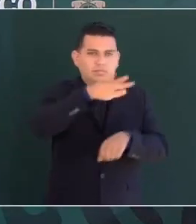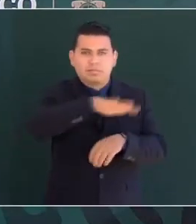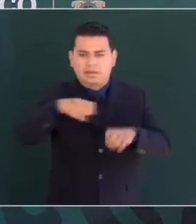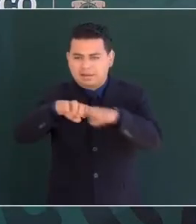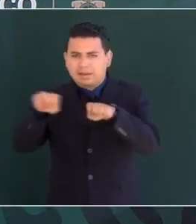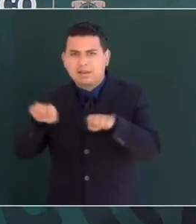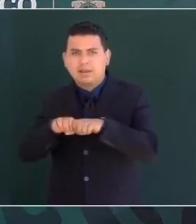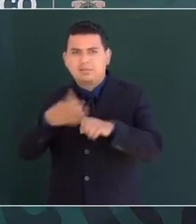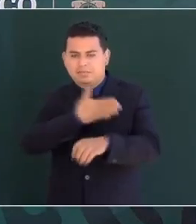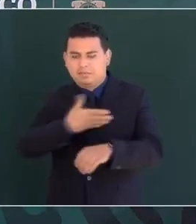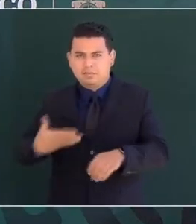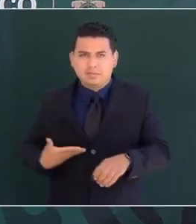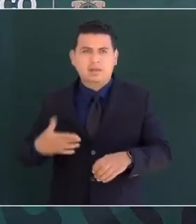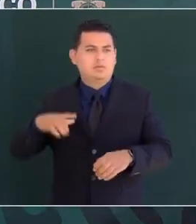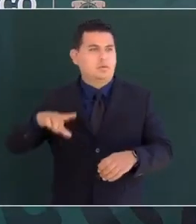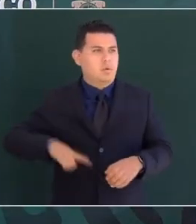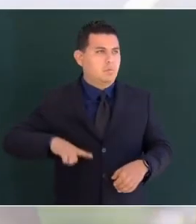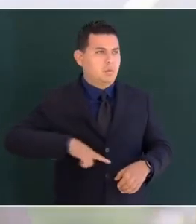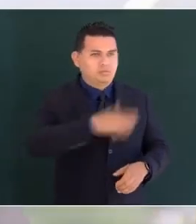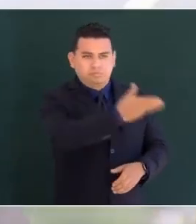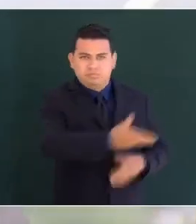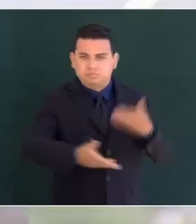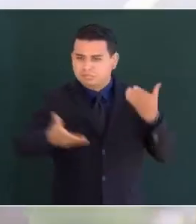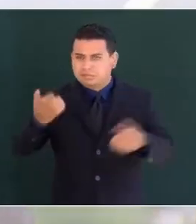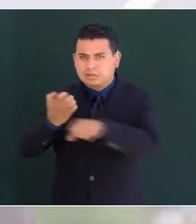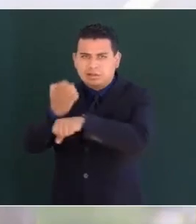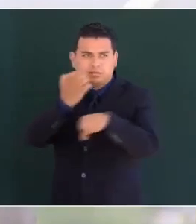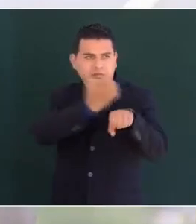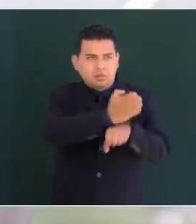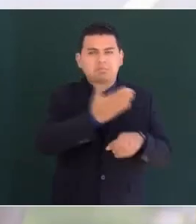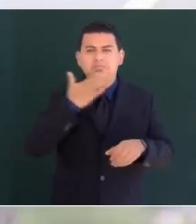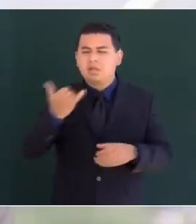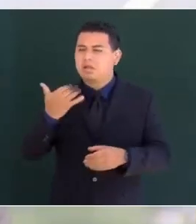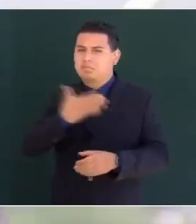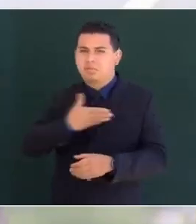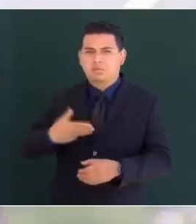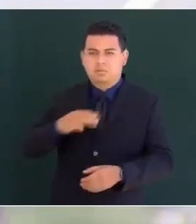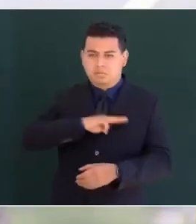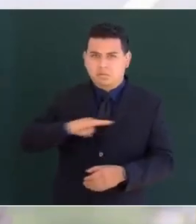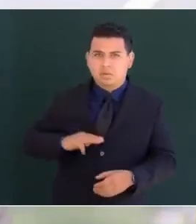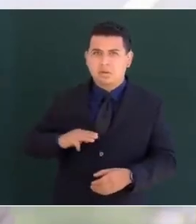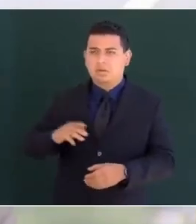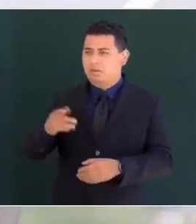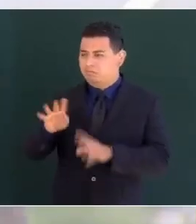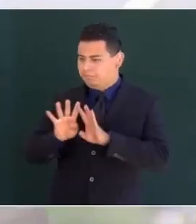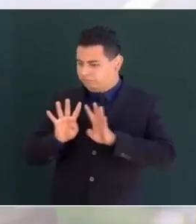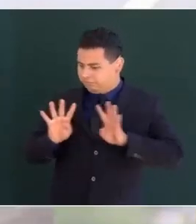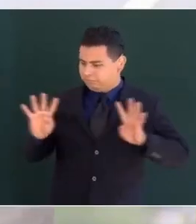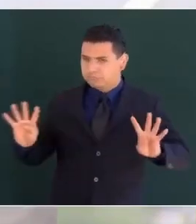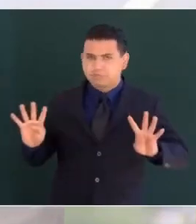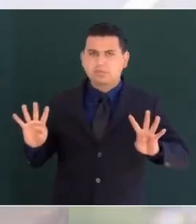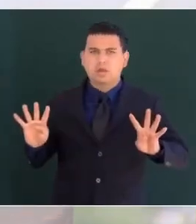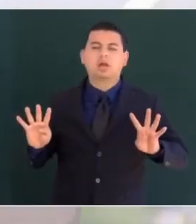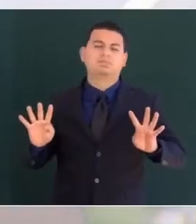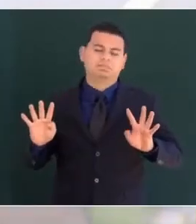los gobernadores, el presidente municipal y todas las personas y participantes. mi